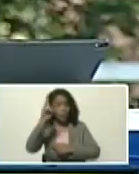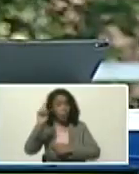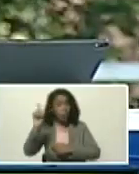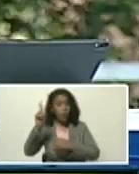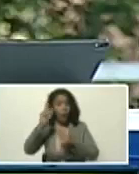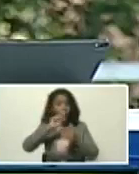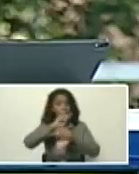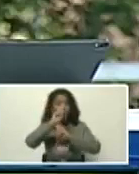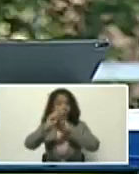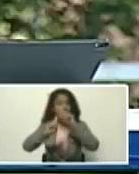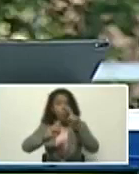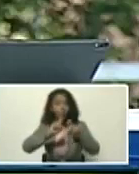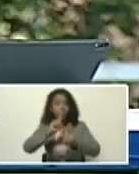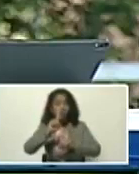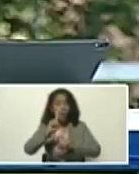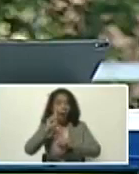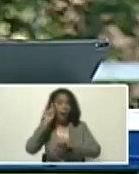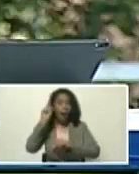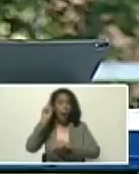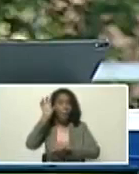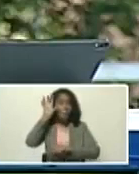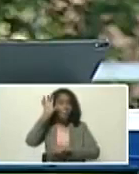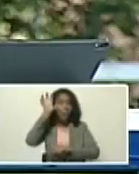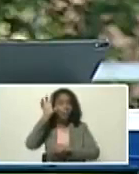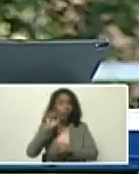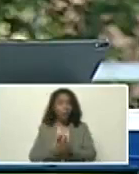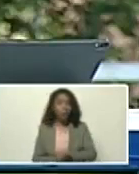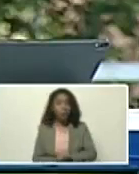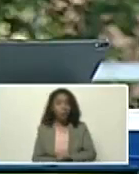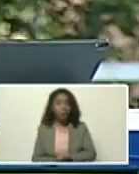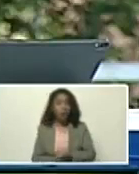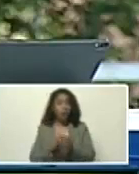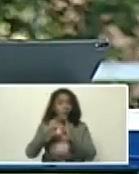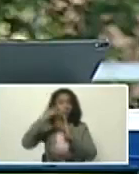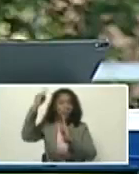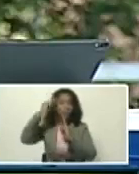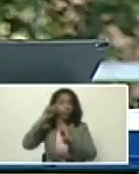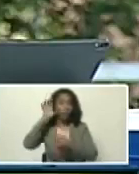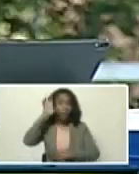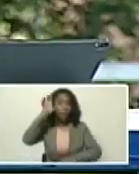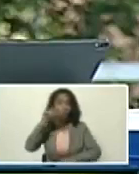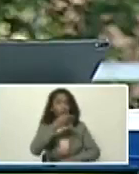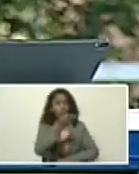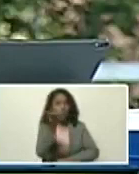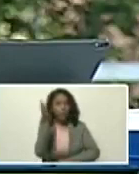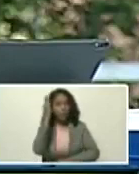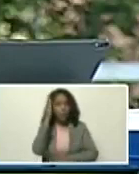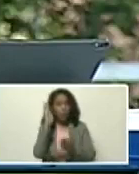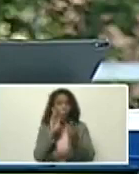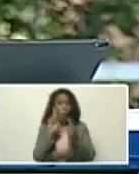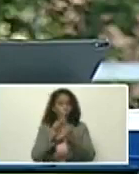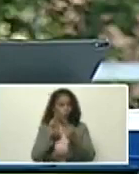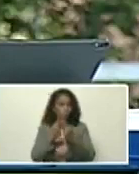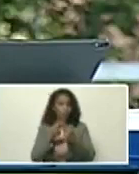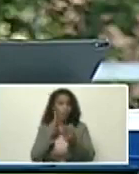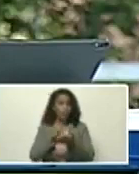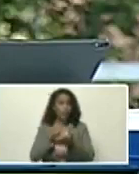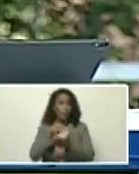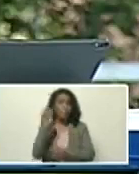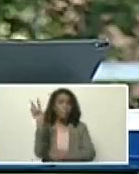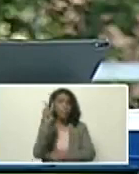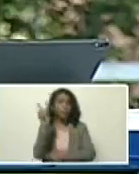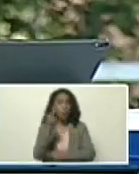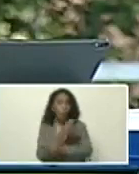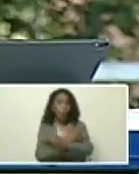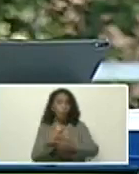encuesta, la plataforma, patria, la plataforma, patria, ustedes saben, participan, 22 millones,